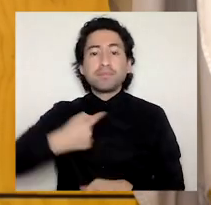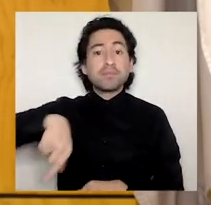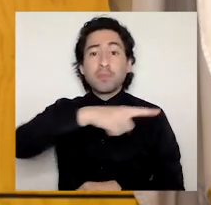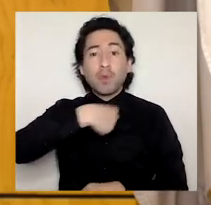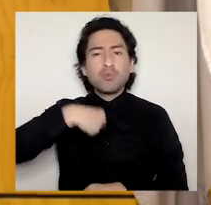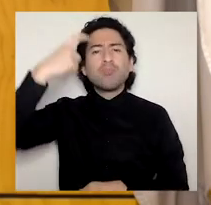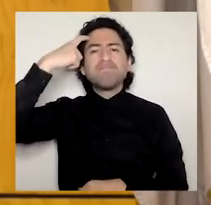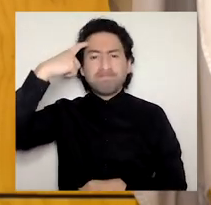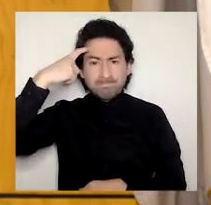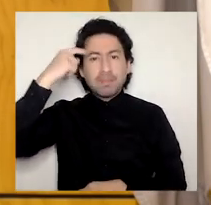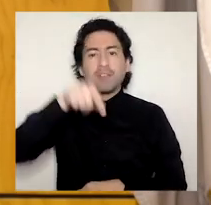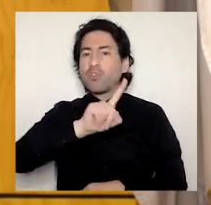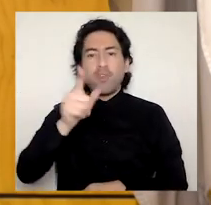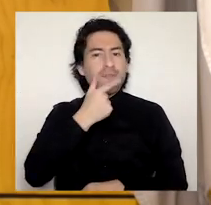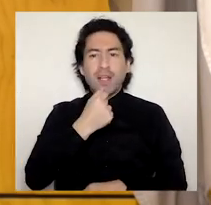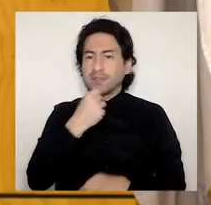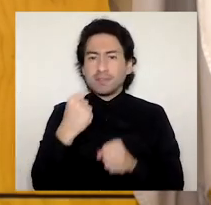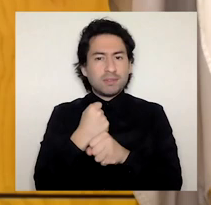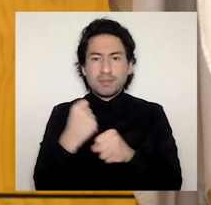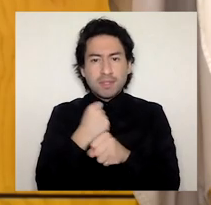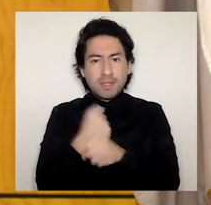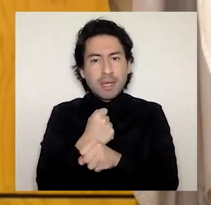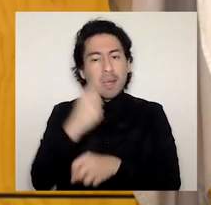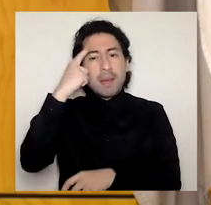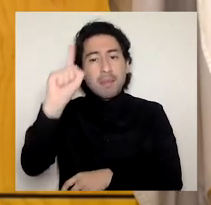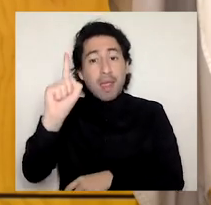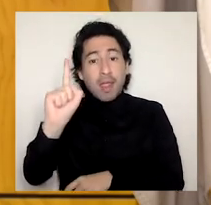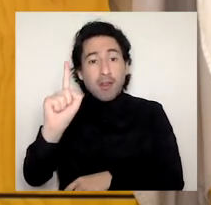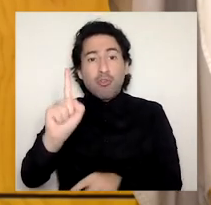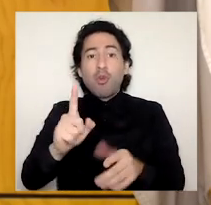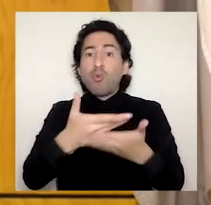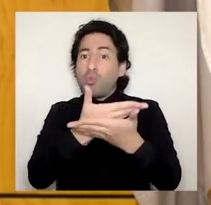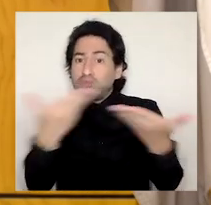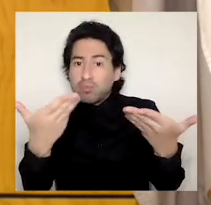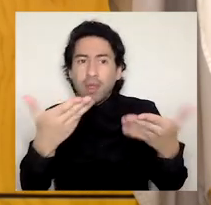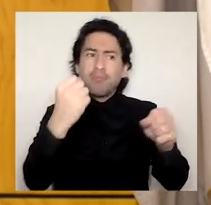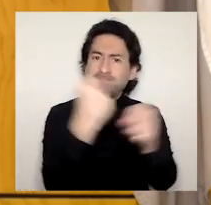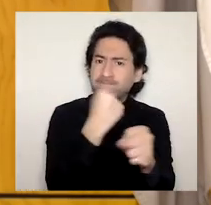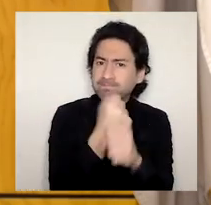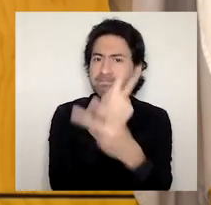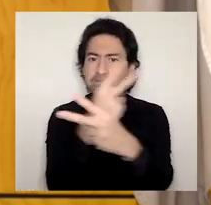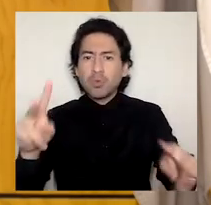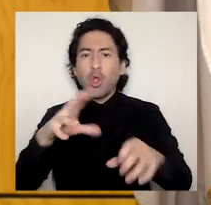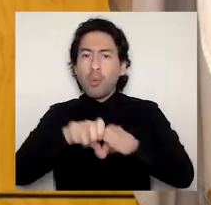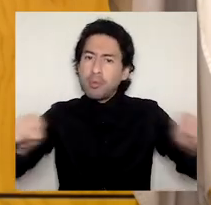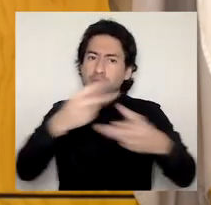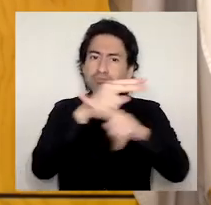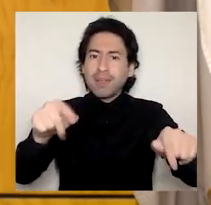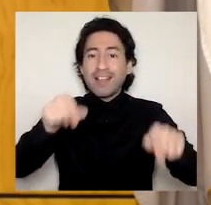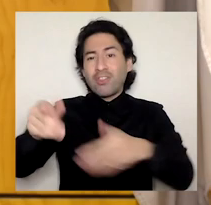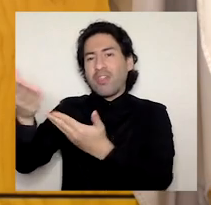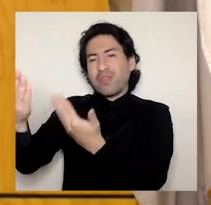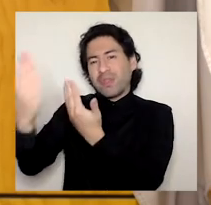desafíos se afrontan con pasión y prudencia dos cualidades necesarias para afrontar la vida en contextos